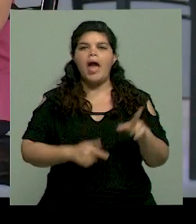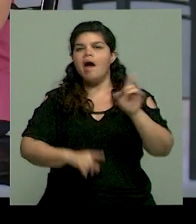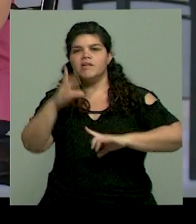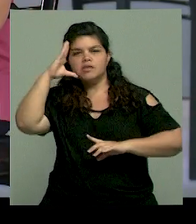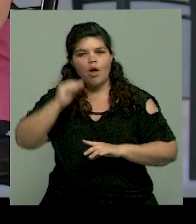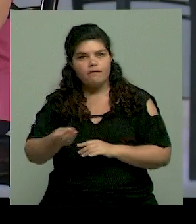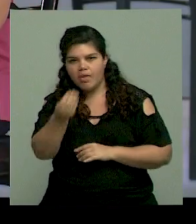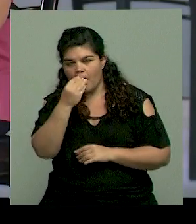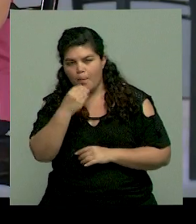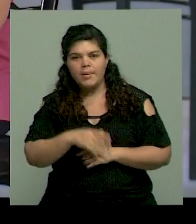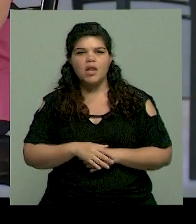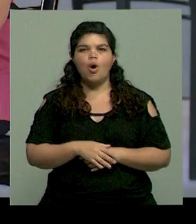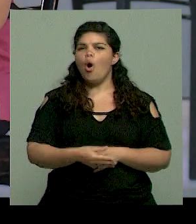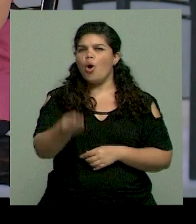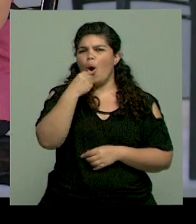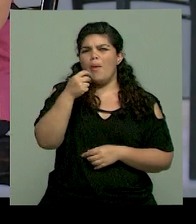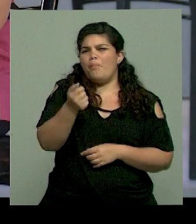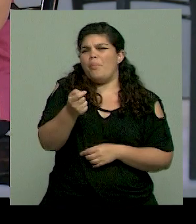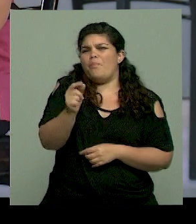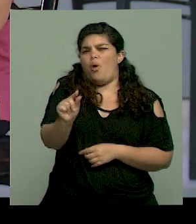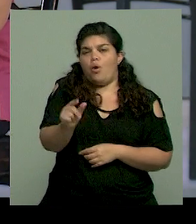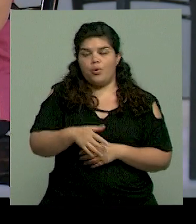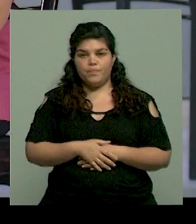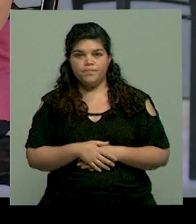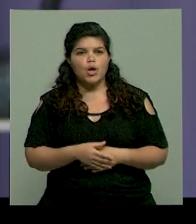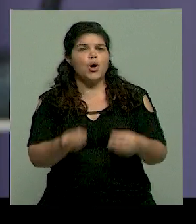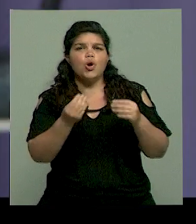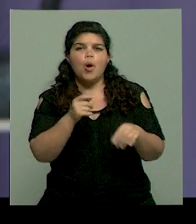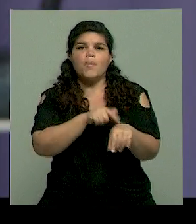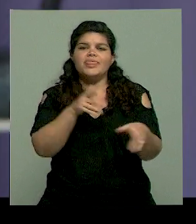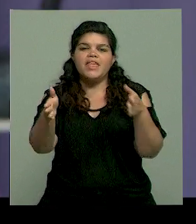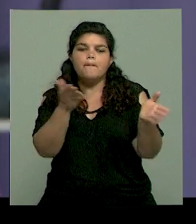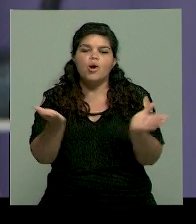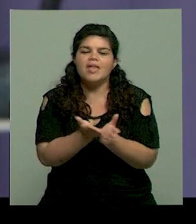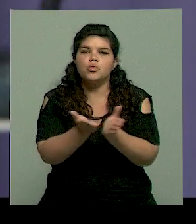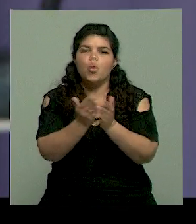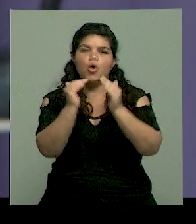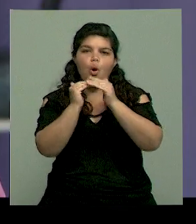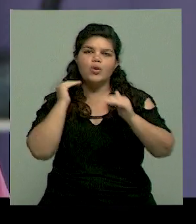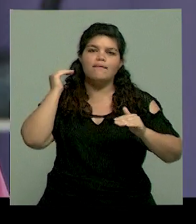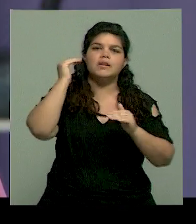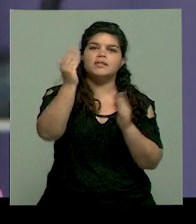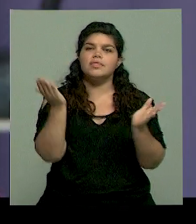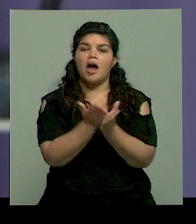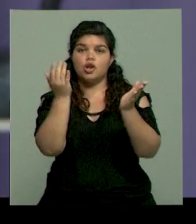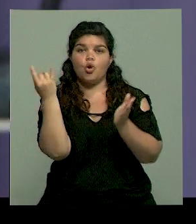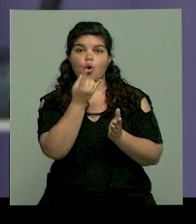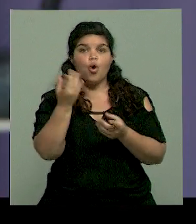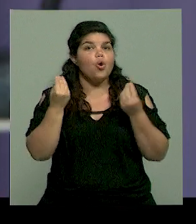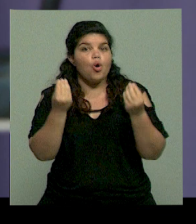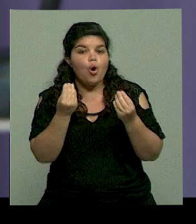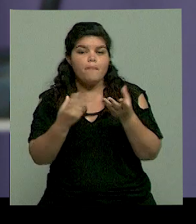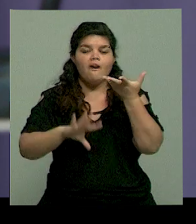escasa, ¿no? ¿Cuál es la alimentación más adecuada para esta instancia? Para empezar, deberían tener como